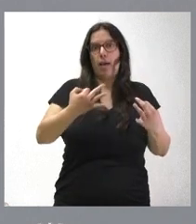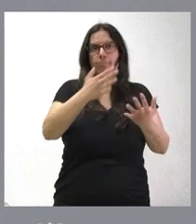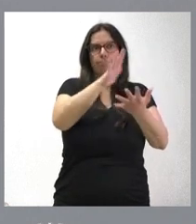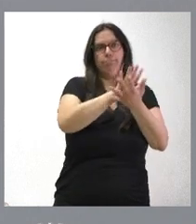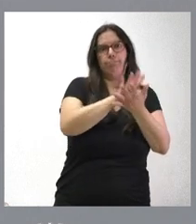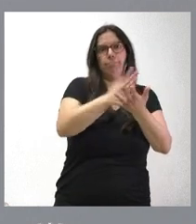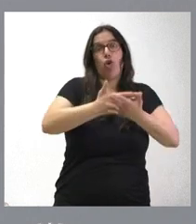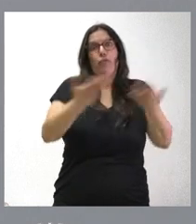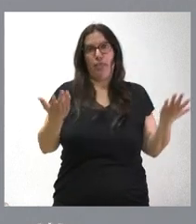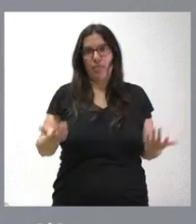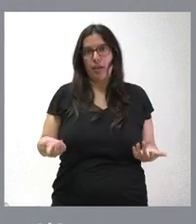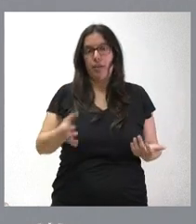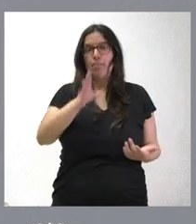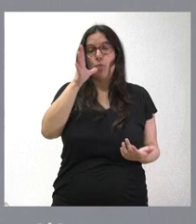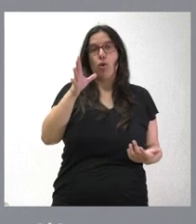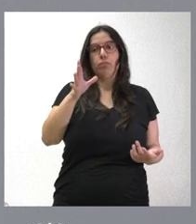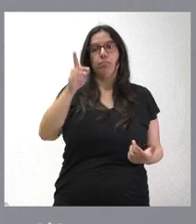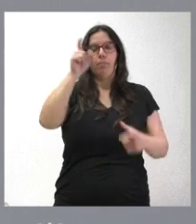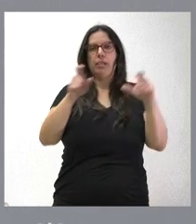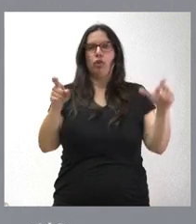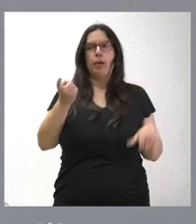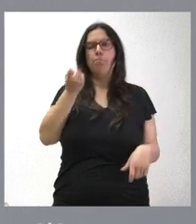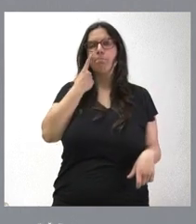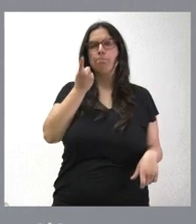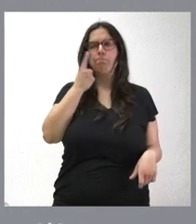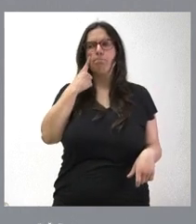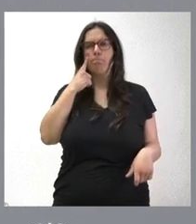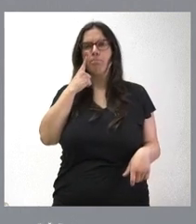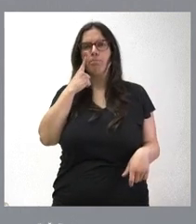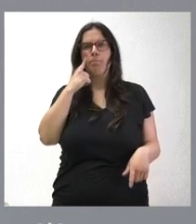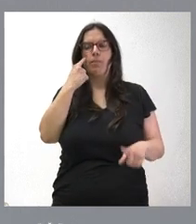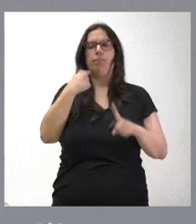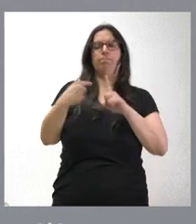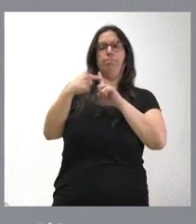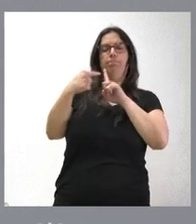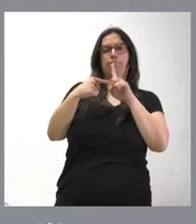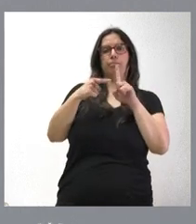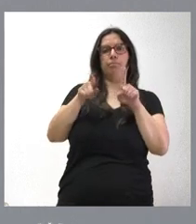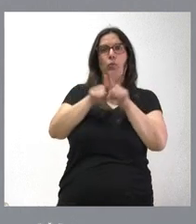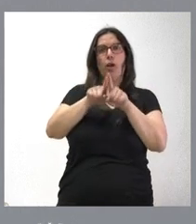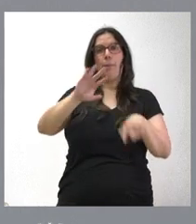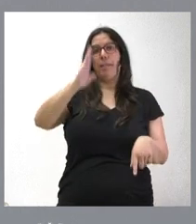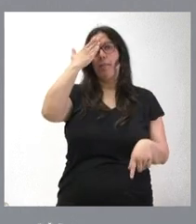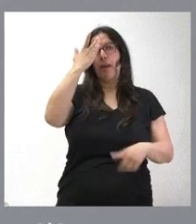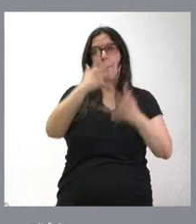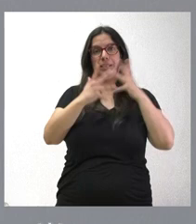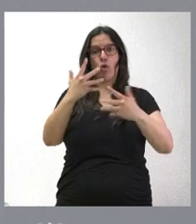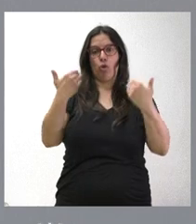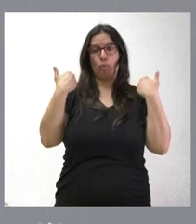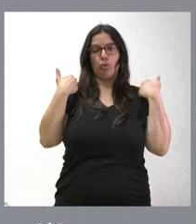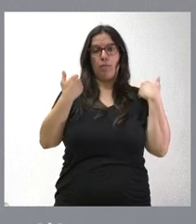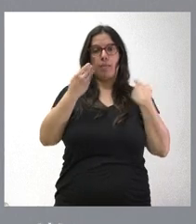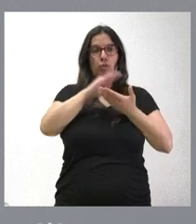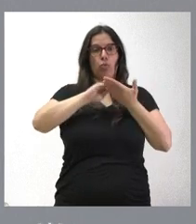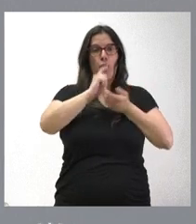confianza. Son muchos los ojos que se depositan en nosotros como la principal Administración que resuelve sus problemas. Y esto es lo